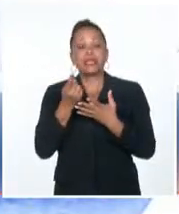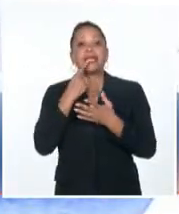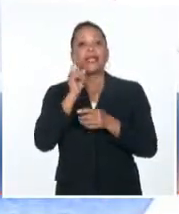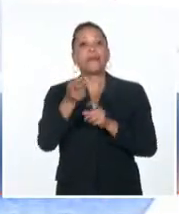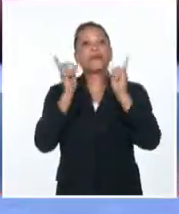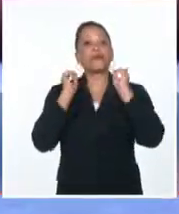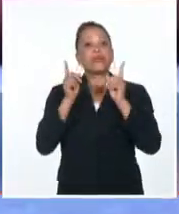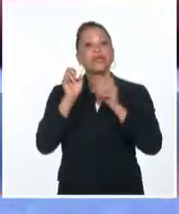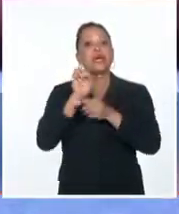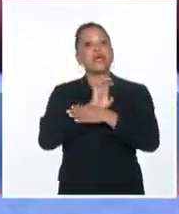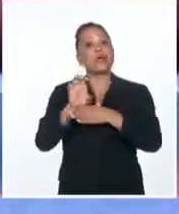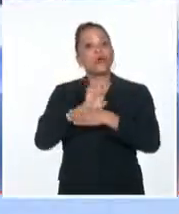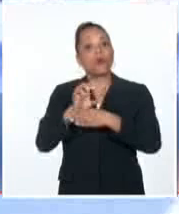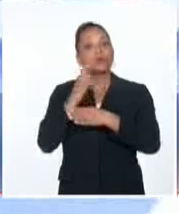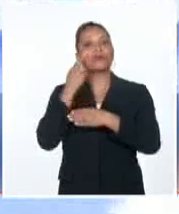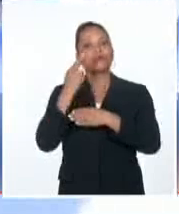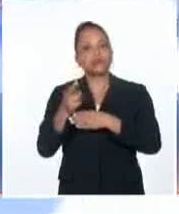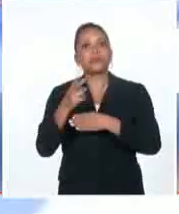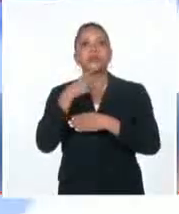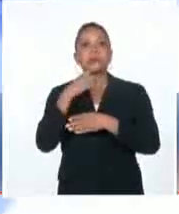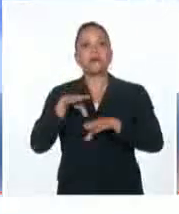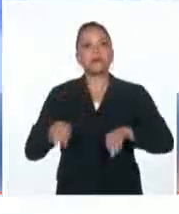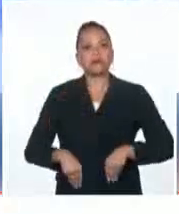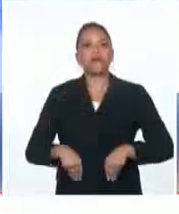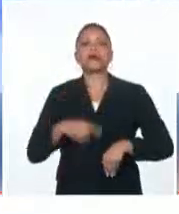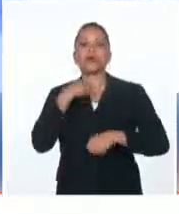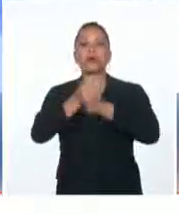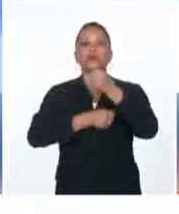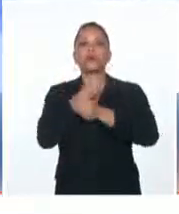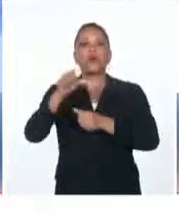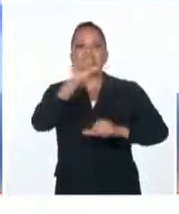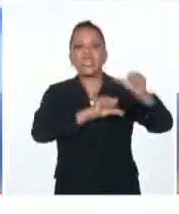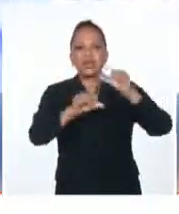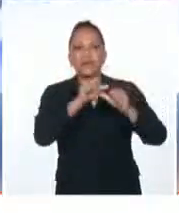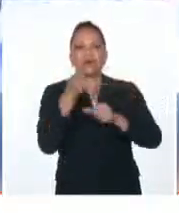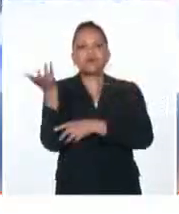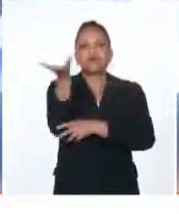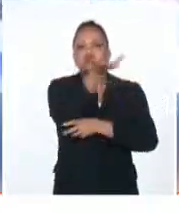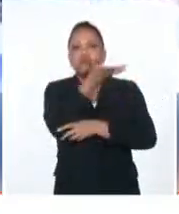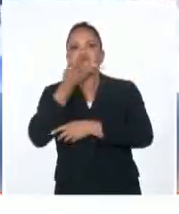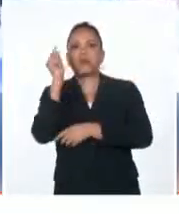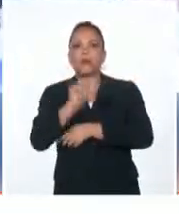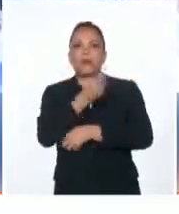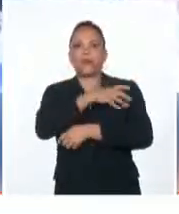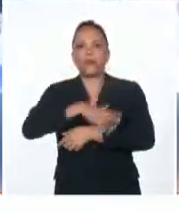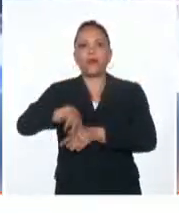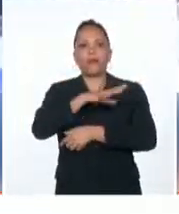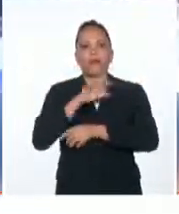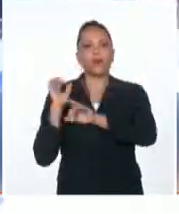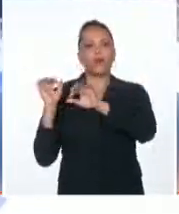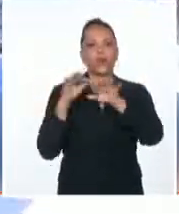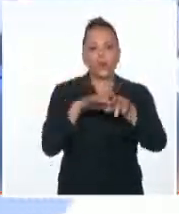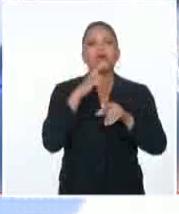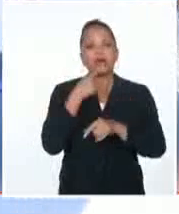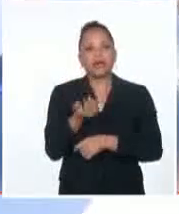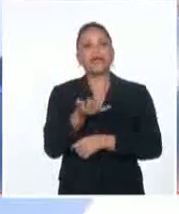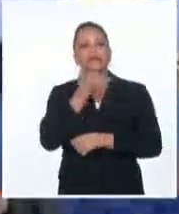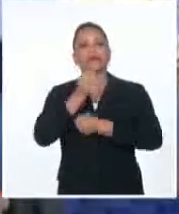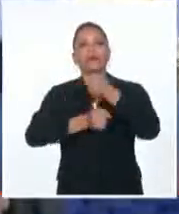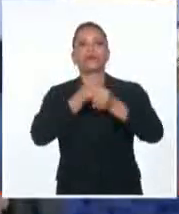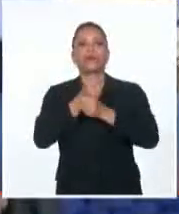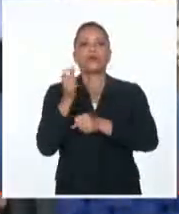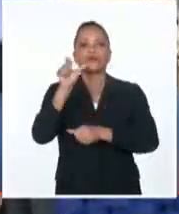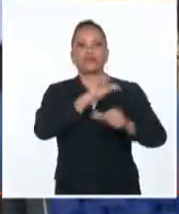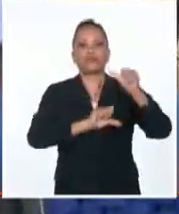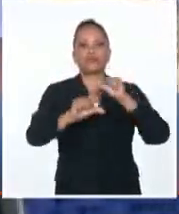reconoció haber utilizado químicos para dispersar a los congregados en el lugar. La reciente disolución de la Asamblea Nacional por parte de Guillermo